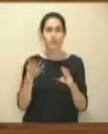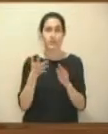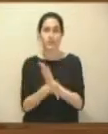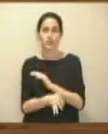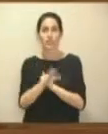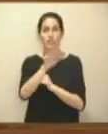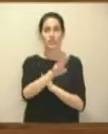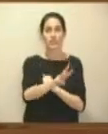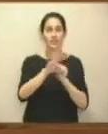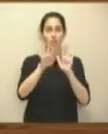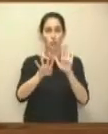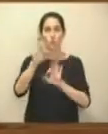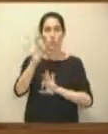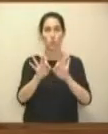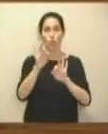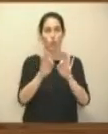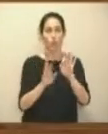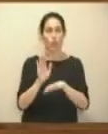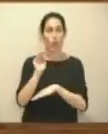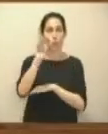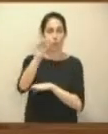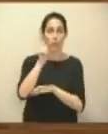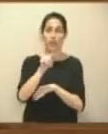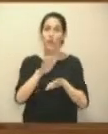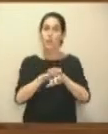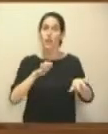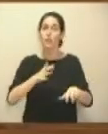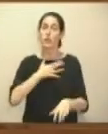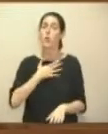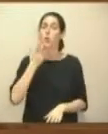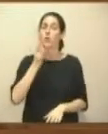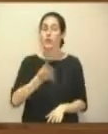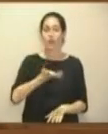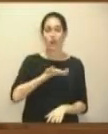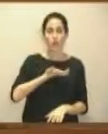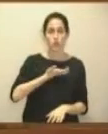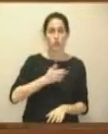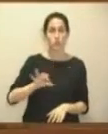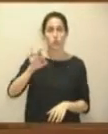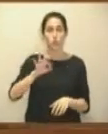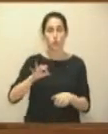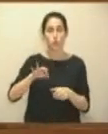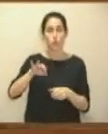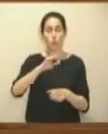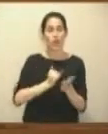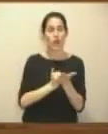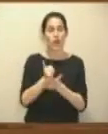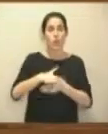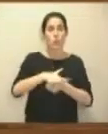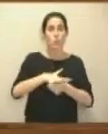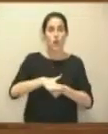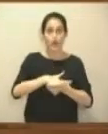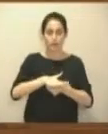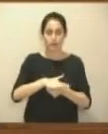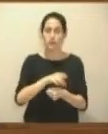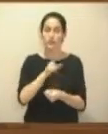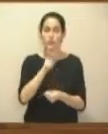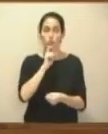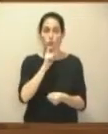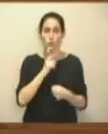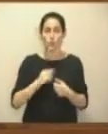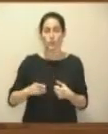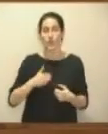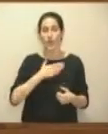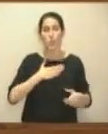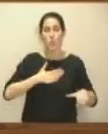39 por ciento de los montes y que en su mayoría son propiedad de ayuntamientos y parroquias rurales y que tienen carácter comunal.